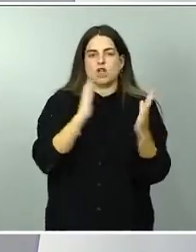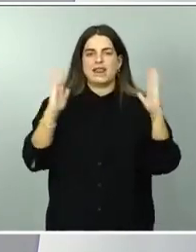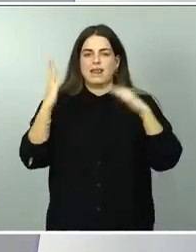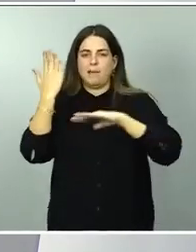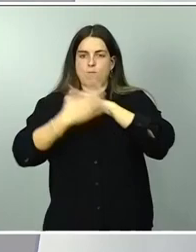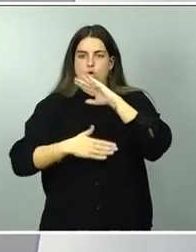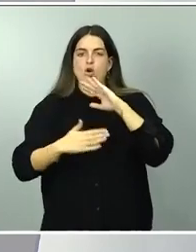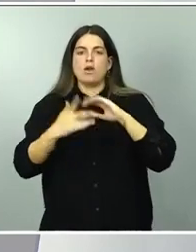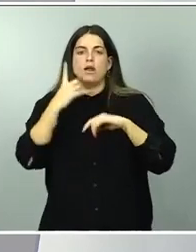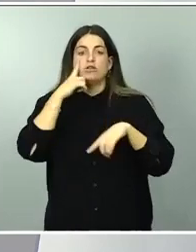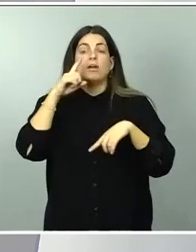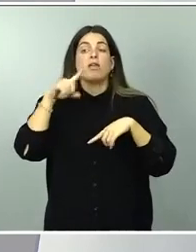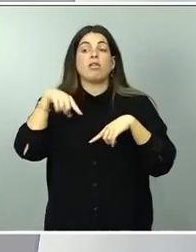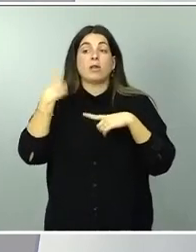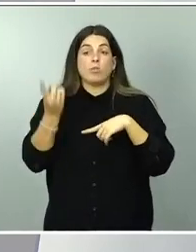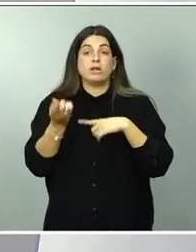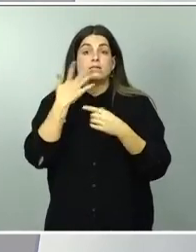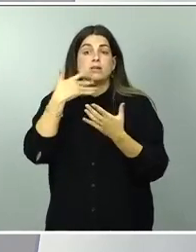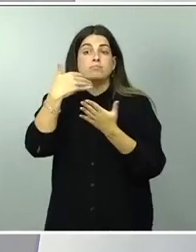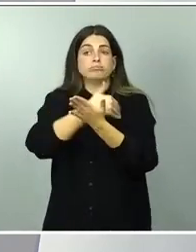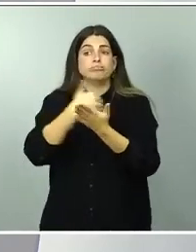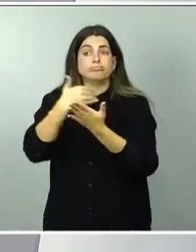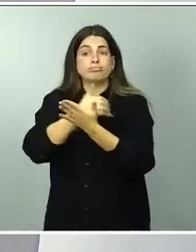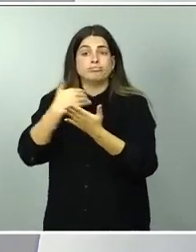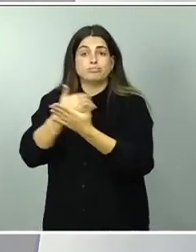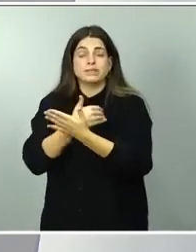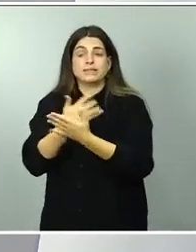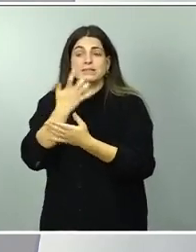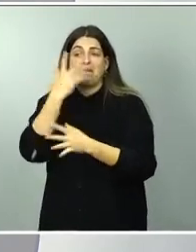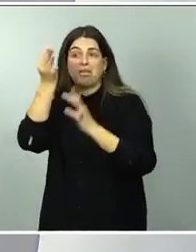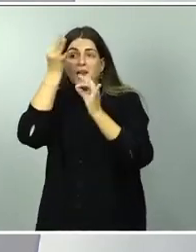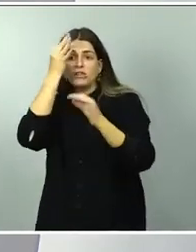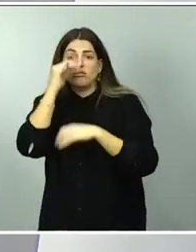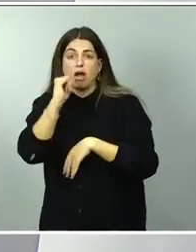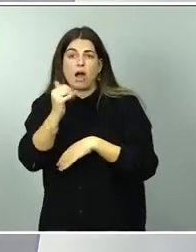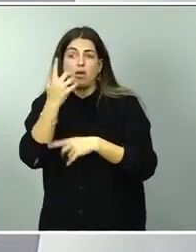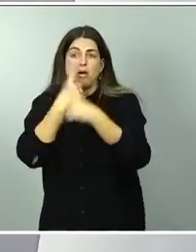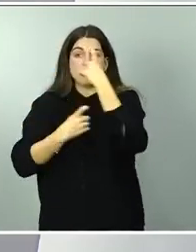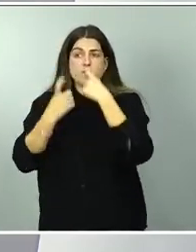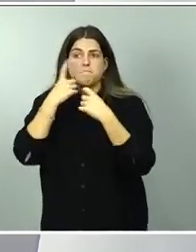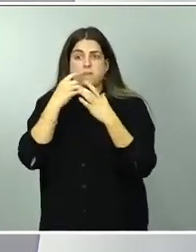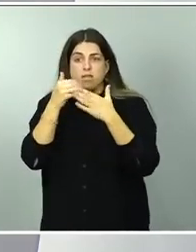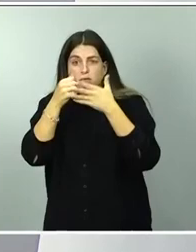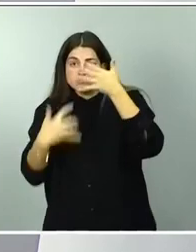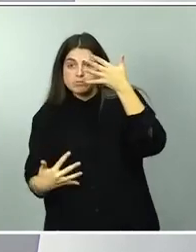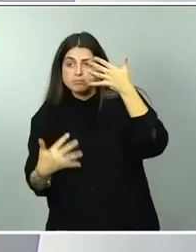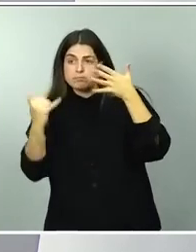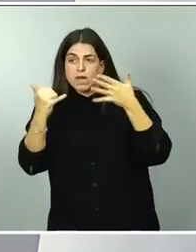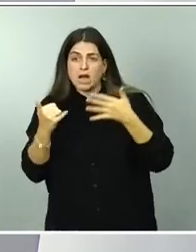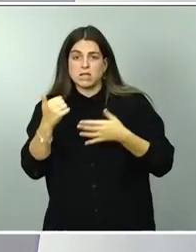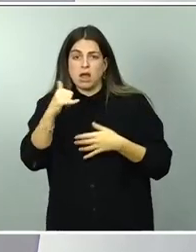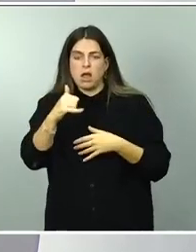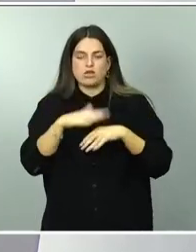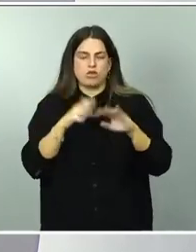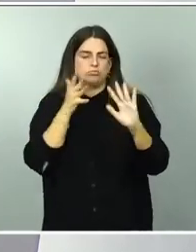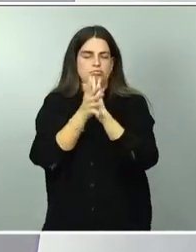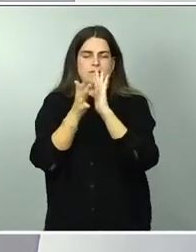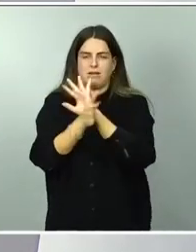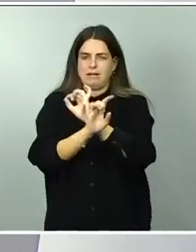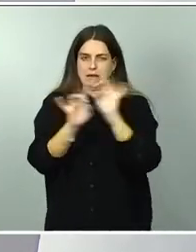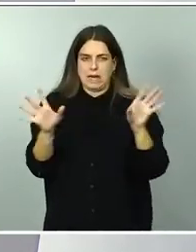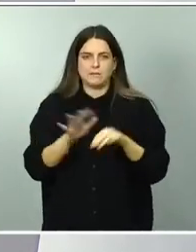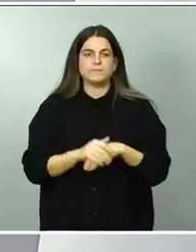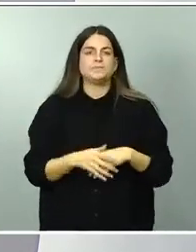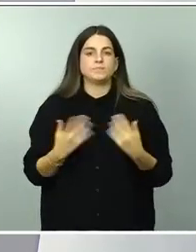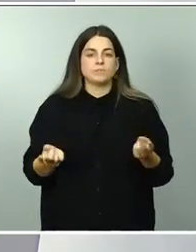medida en que vayamos recaudando algún dato y alguna información al respecto. La puesta en marcha de estas tres figuras clave,